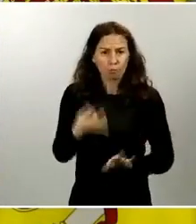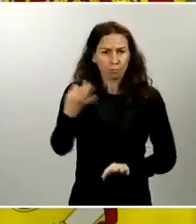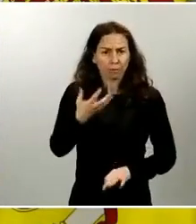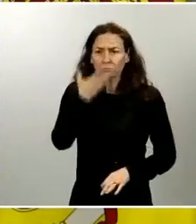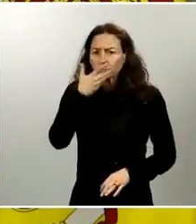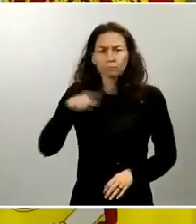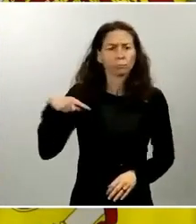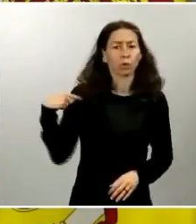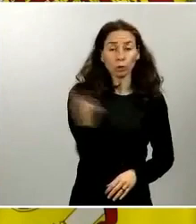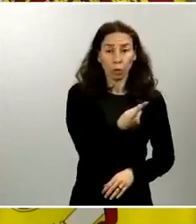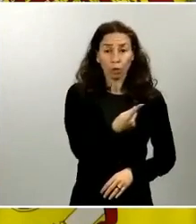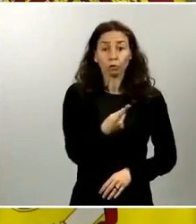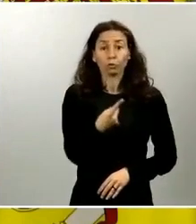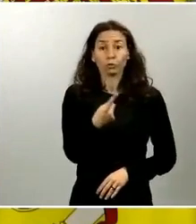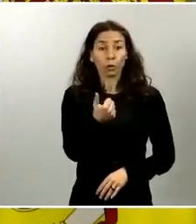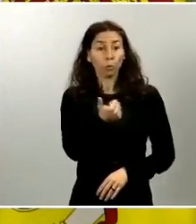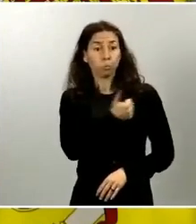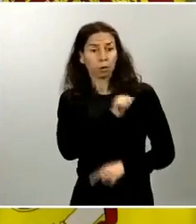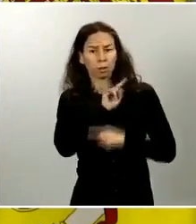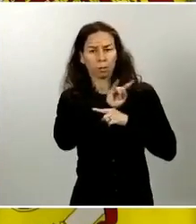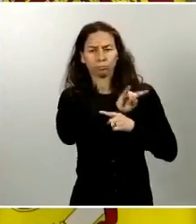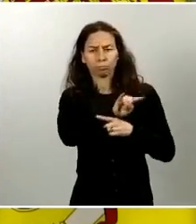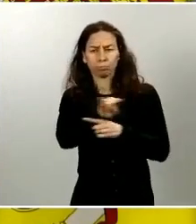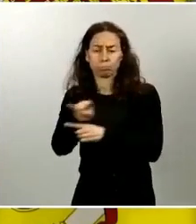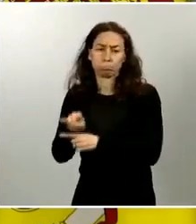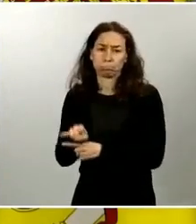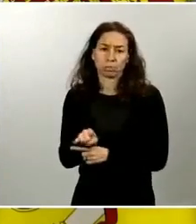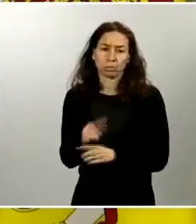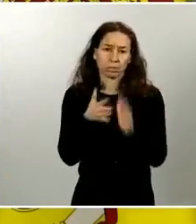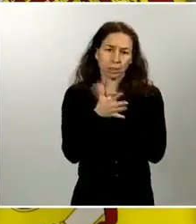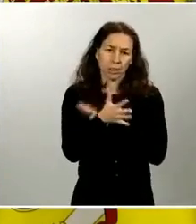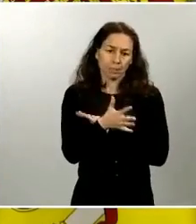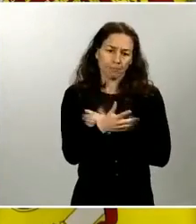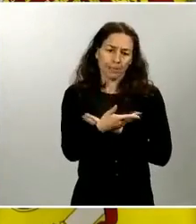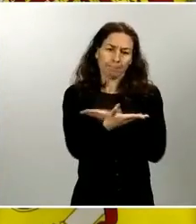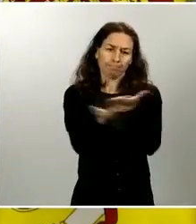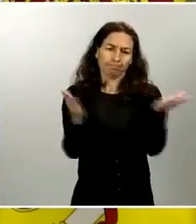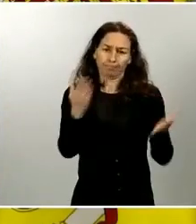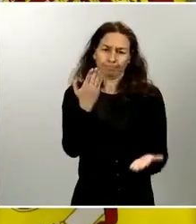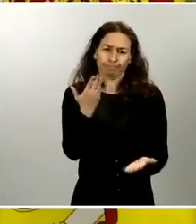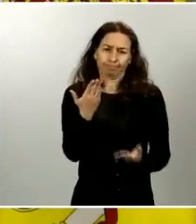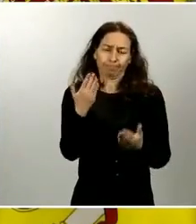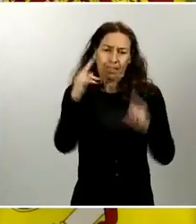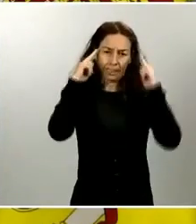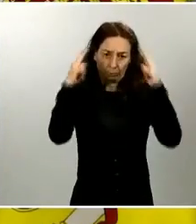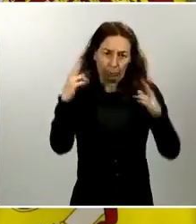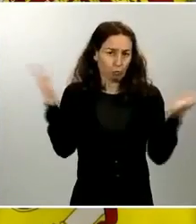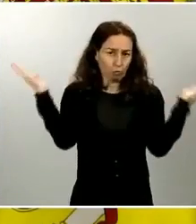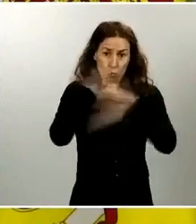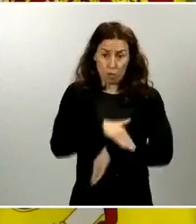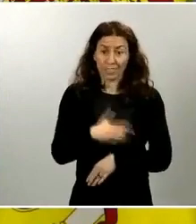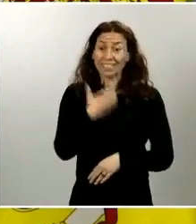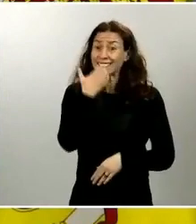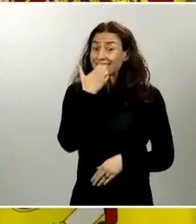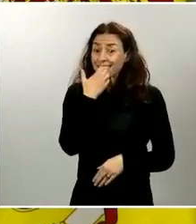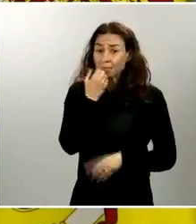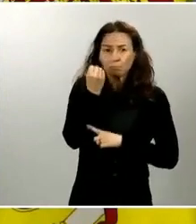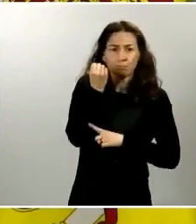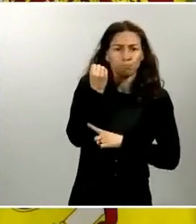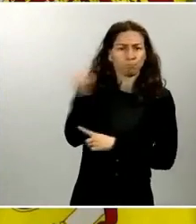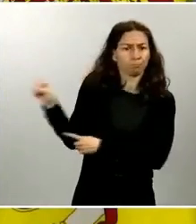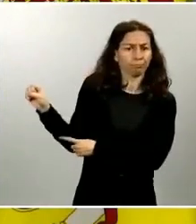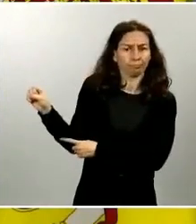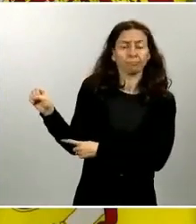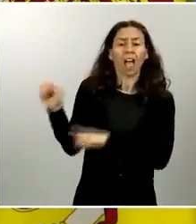es engañar a todos los ciudadanos. Tengan claro que su desobediencia pone en riesgo la salud de